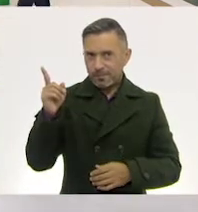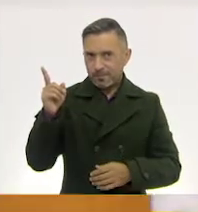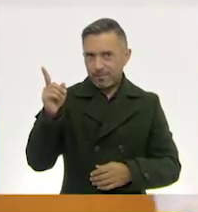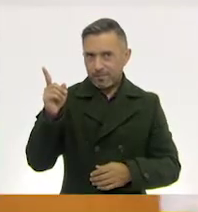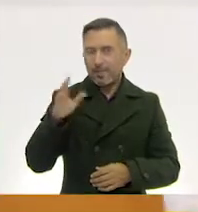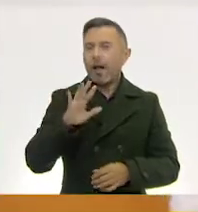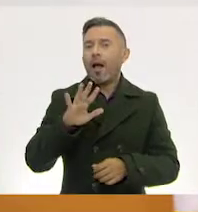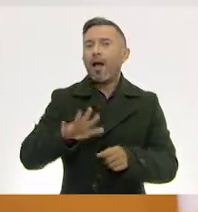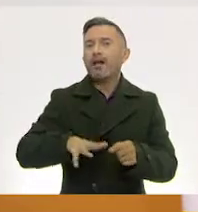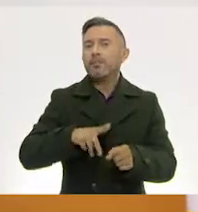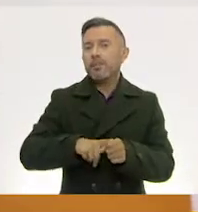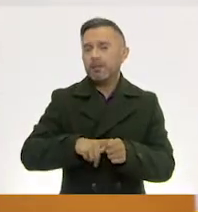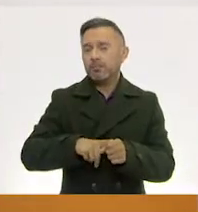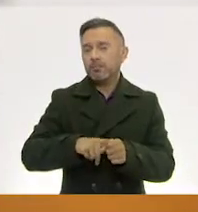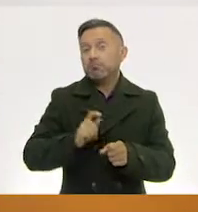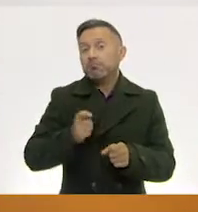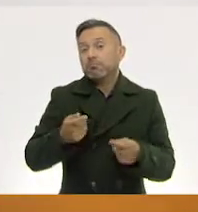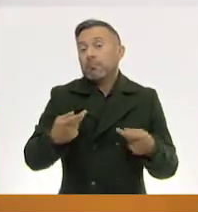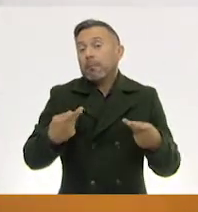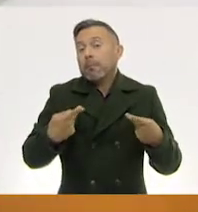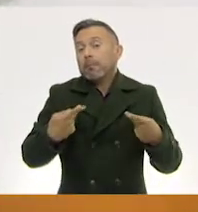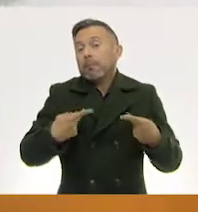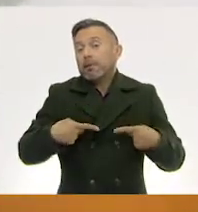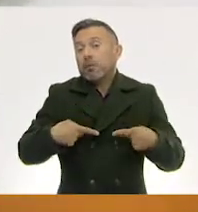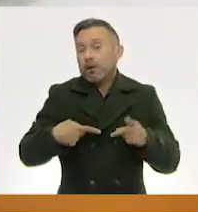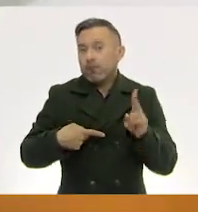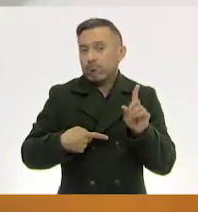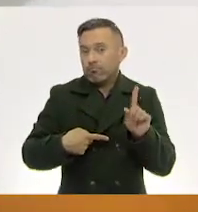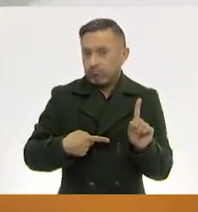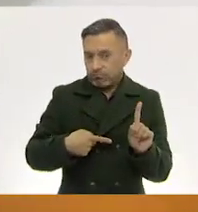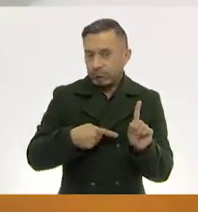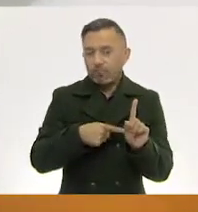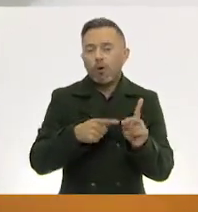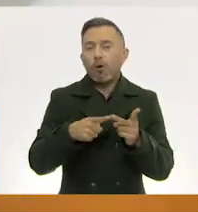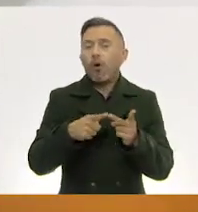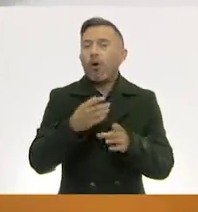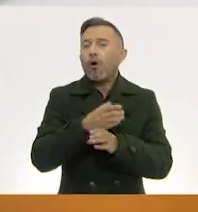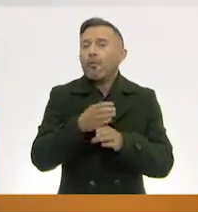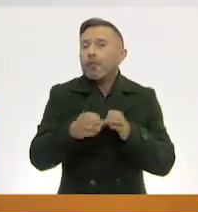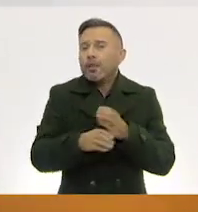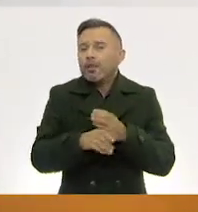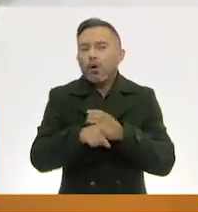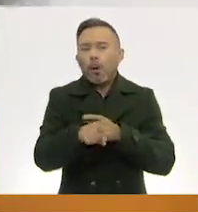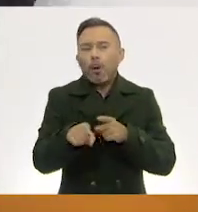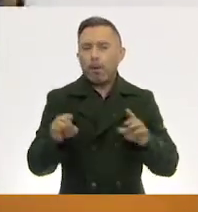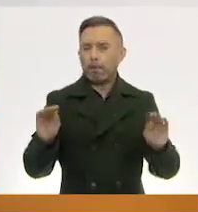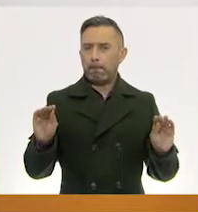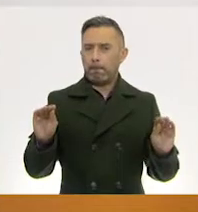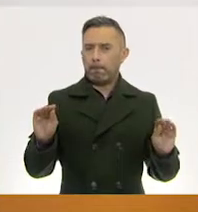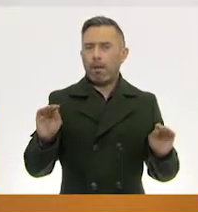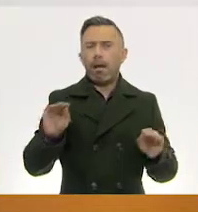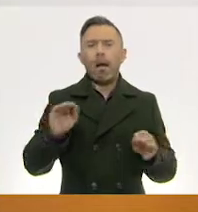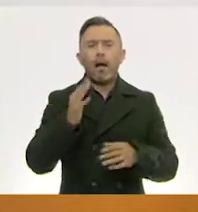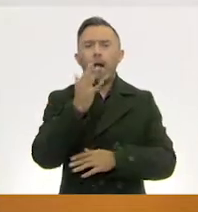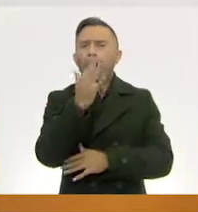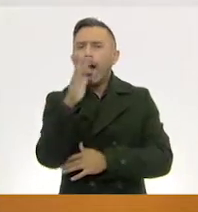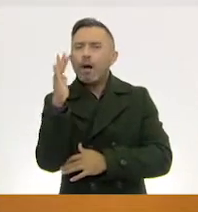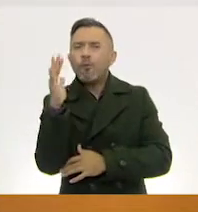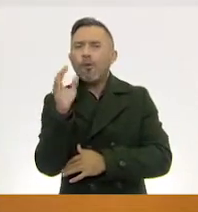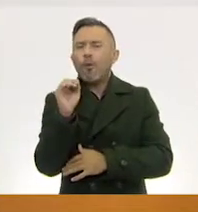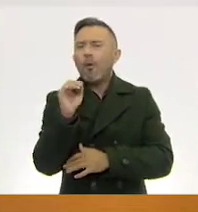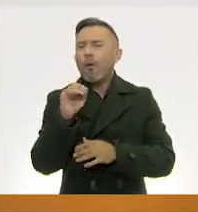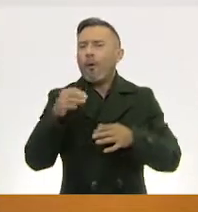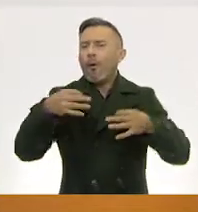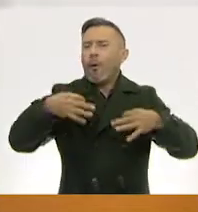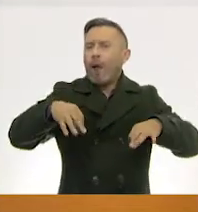Así es Puede ser una persona Puede ser un objeto O un animal Bueno, aquí es la naturaleza O una hoja, ¿no?